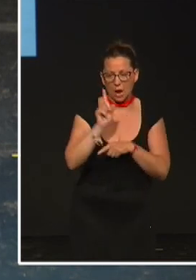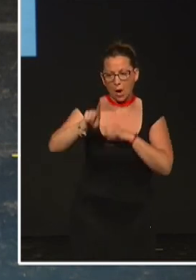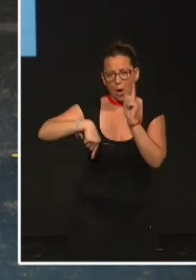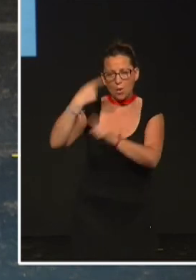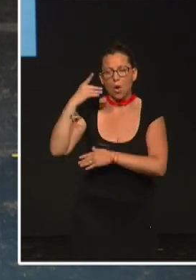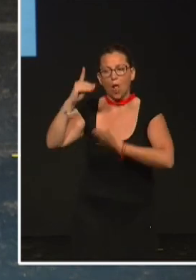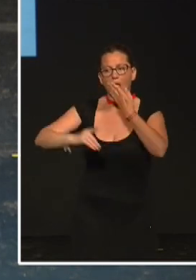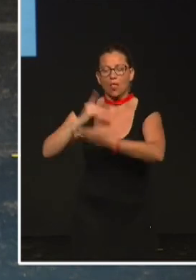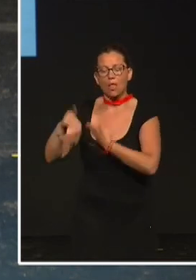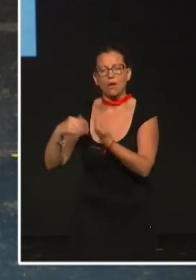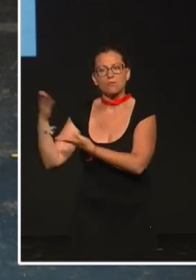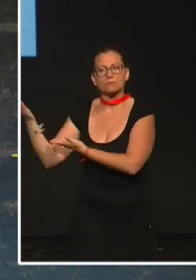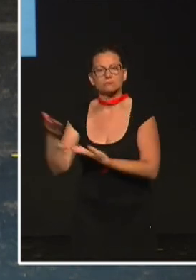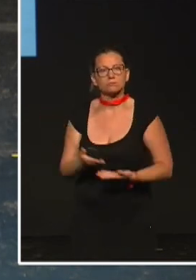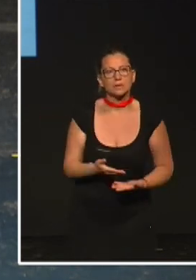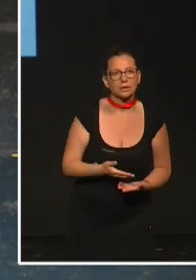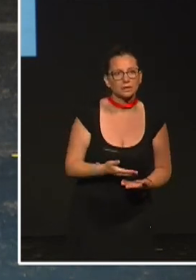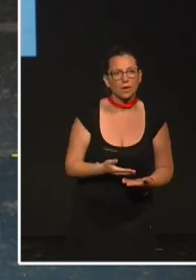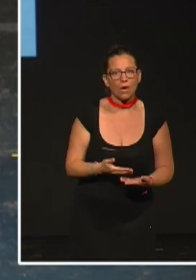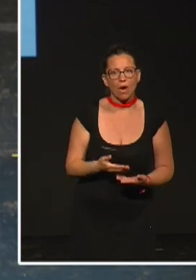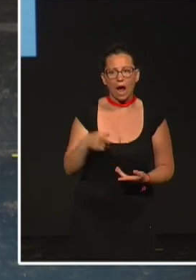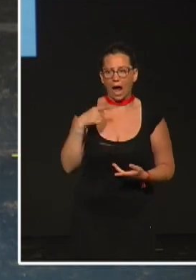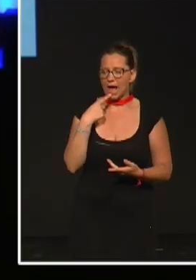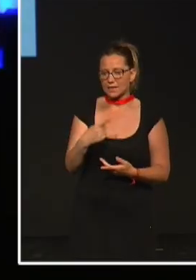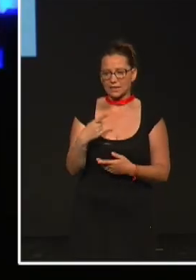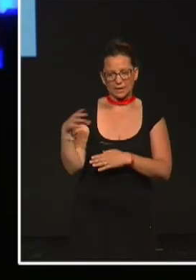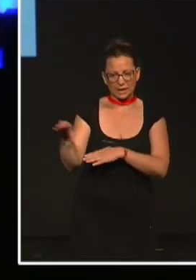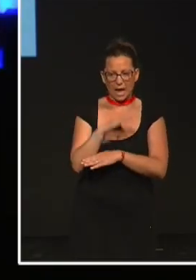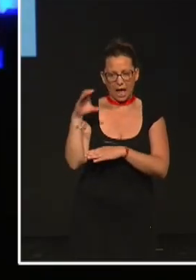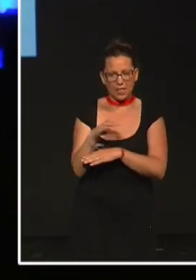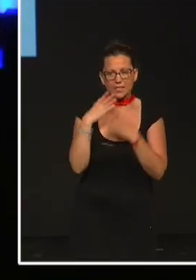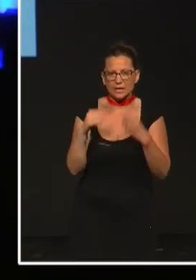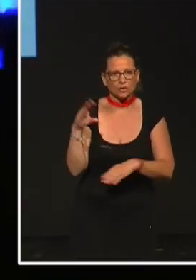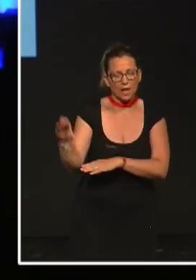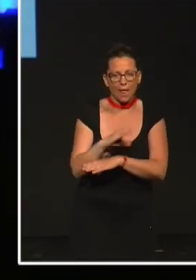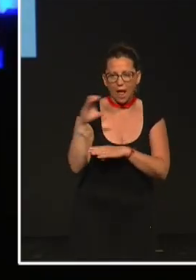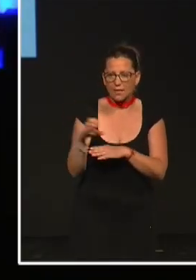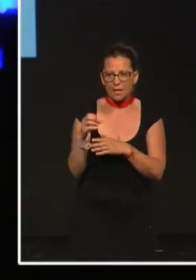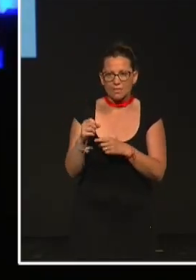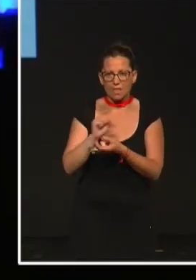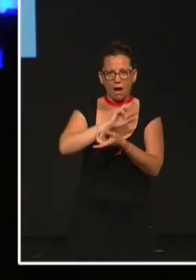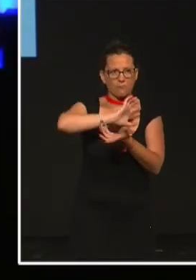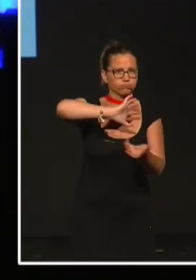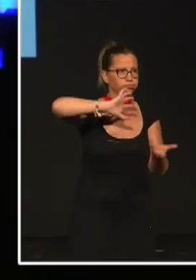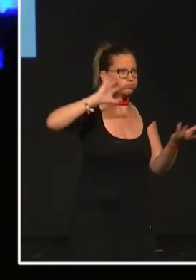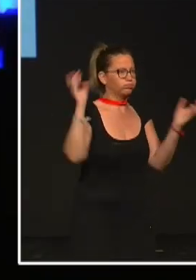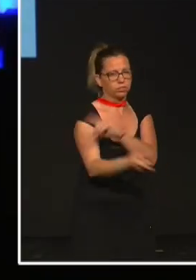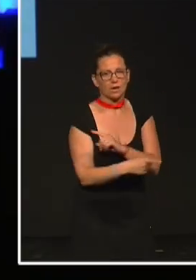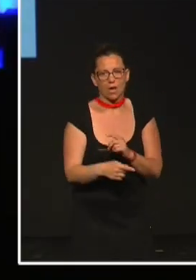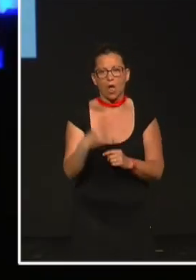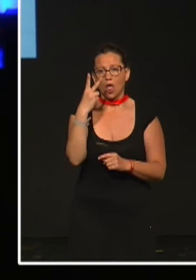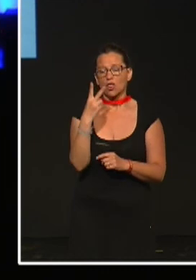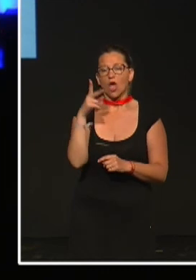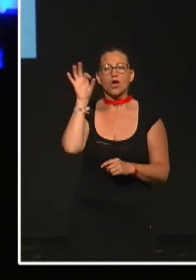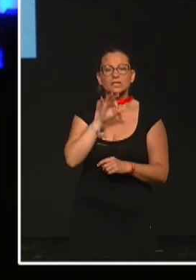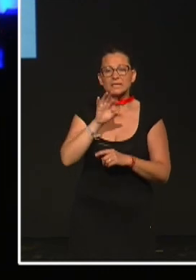después, a revolucionar la ciencia, la historia de la ciencia con su evolución. Dos siglos después